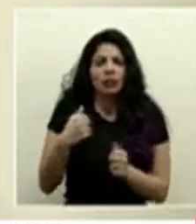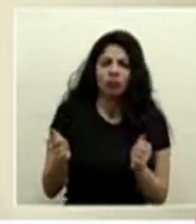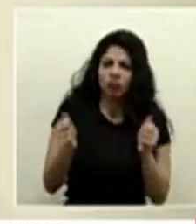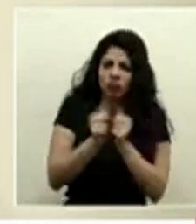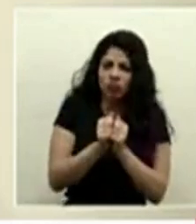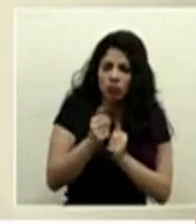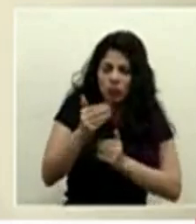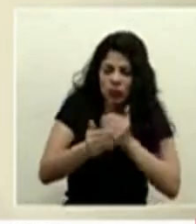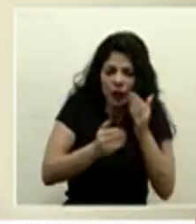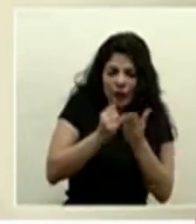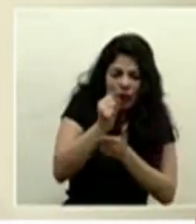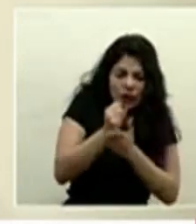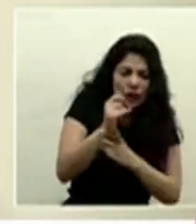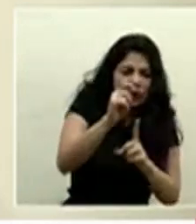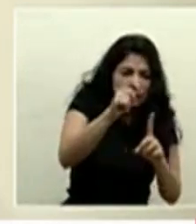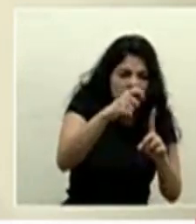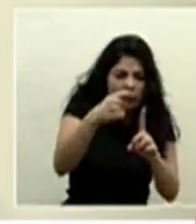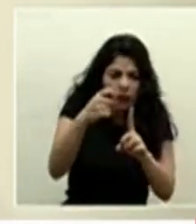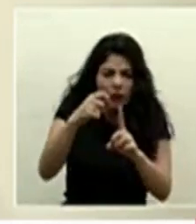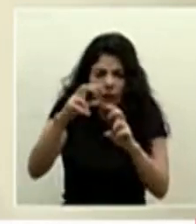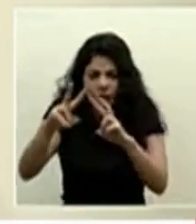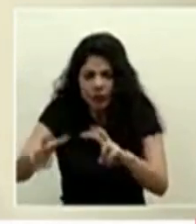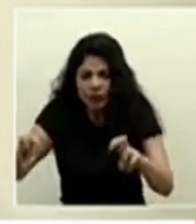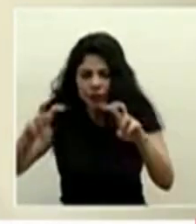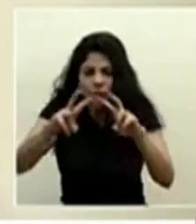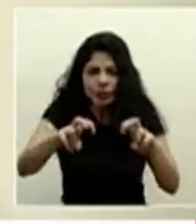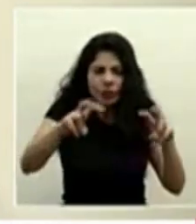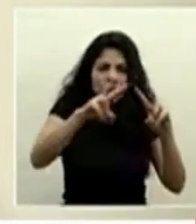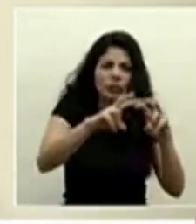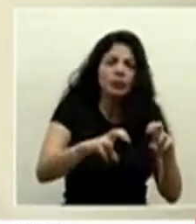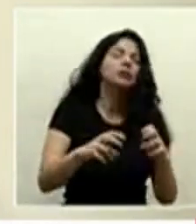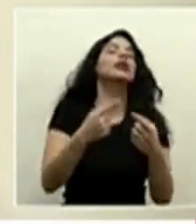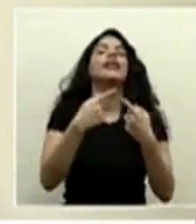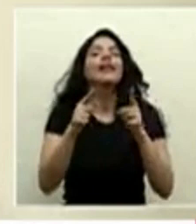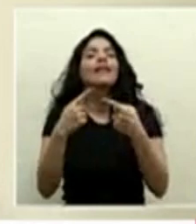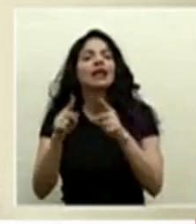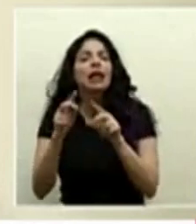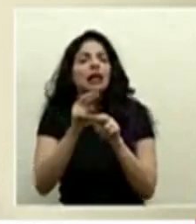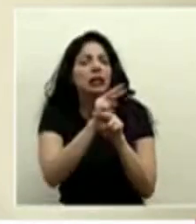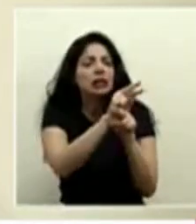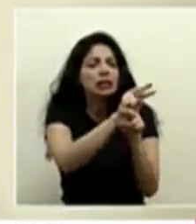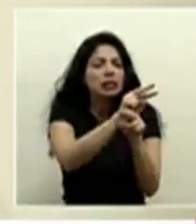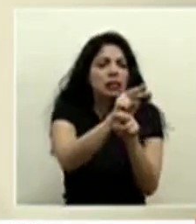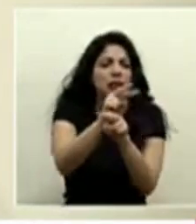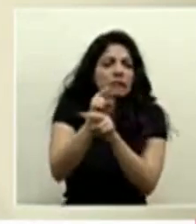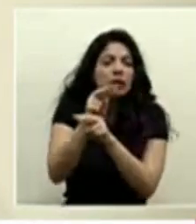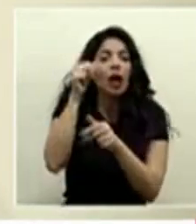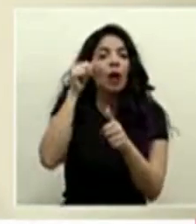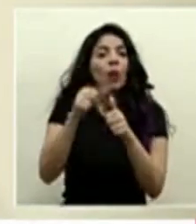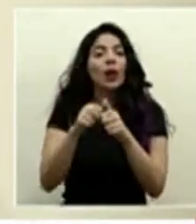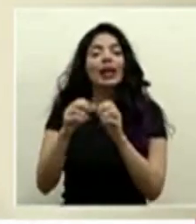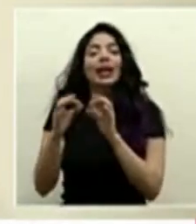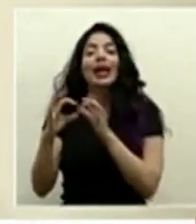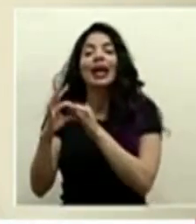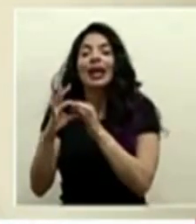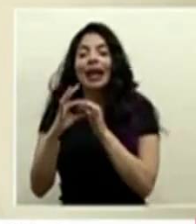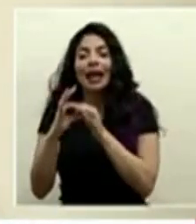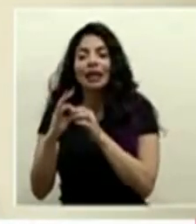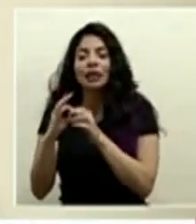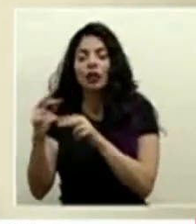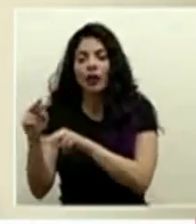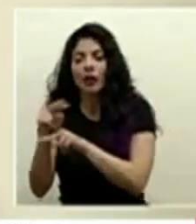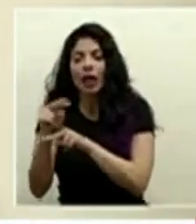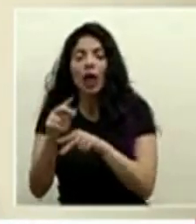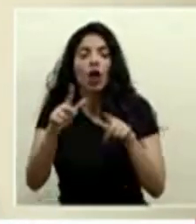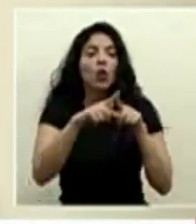investigación en la toma de muestras en los operativos en lo que es mantener las diferentes vigilancias que ya dijimos que tenemos la vigilancia por nexo la que es